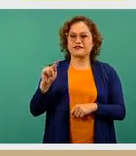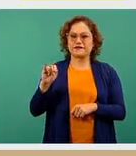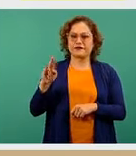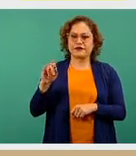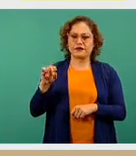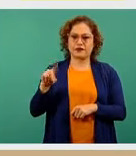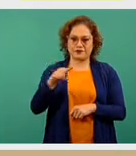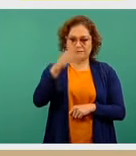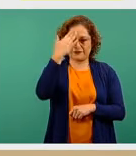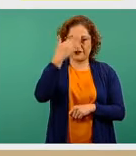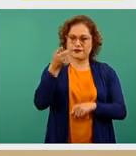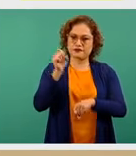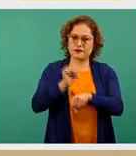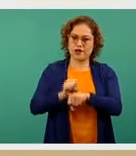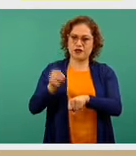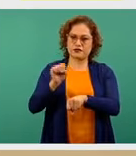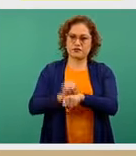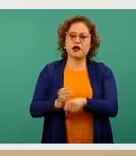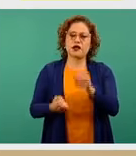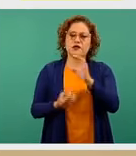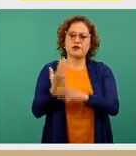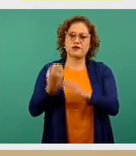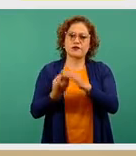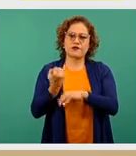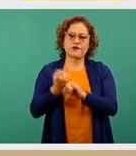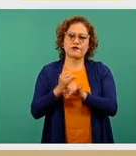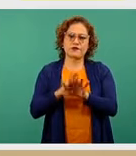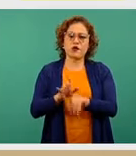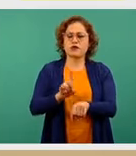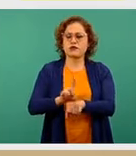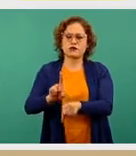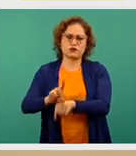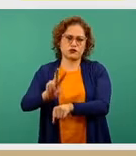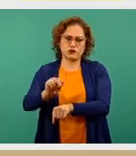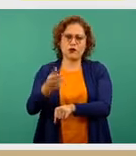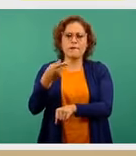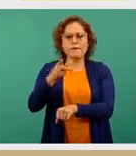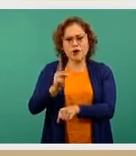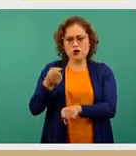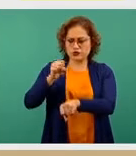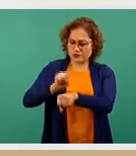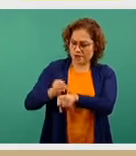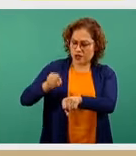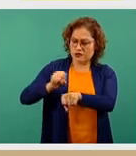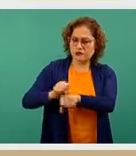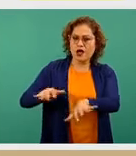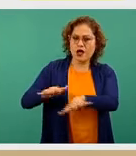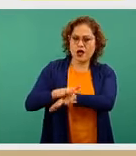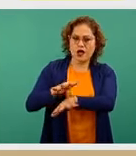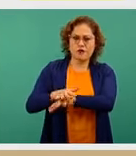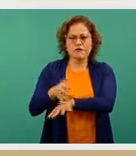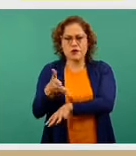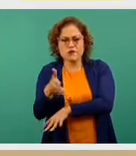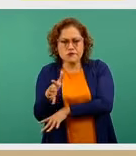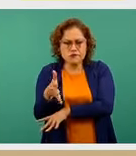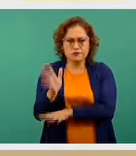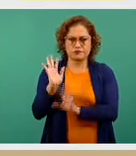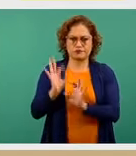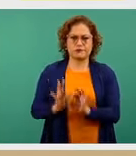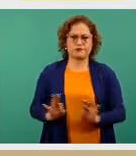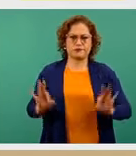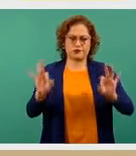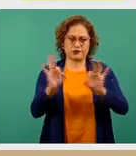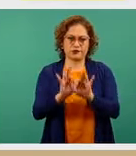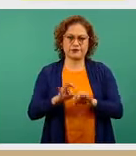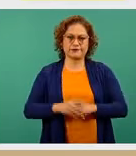estamos actualizando, dado que de día a día no tiene mucha variación, pero semana con semana sí podemos ver a lo mejor un cambio que sea relevante. Y